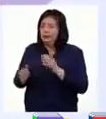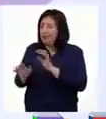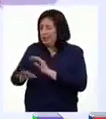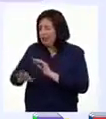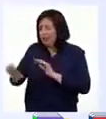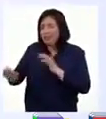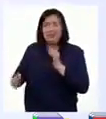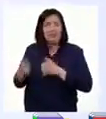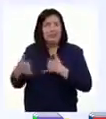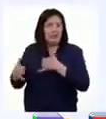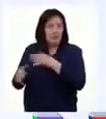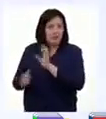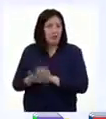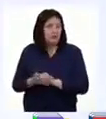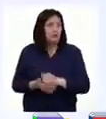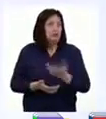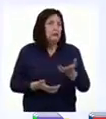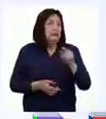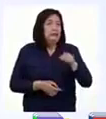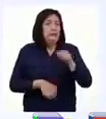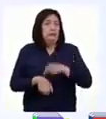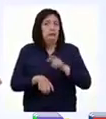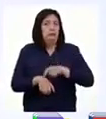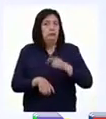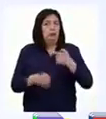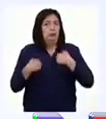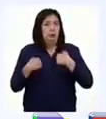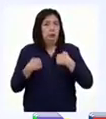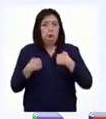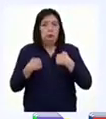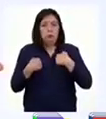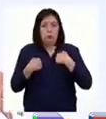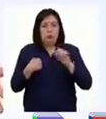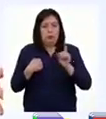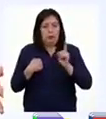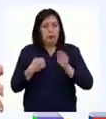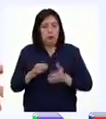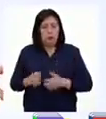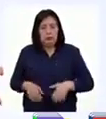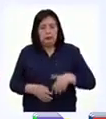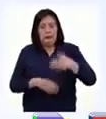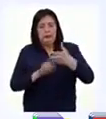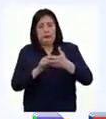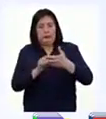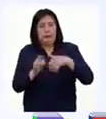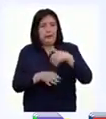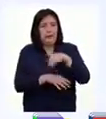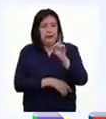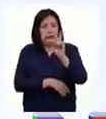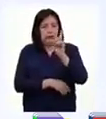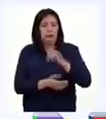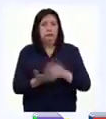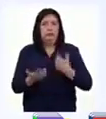unos niños que estaban jugando. Desde ese día cambié mi forma de actuar, pues ya no saco mi celular en la calle por mi seguridad.